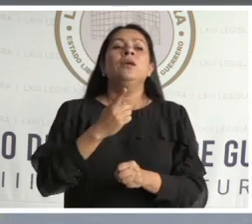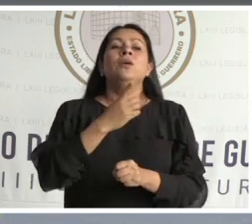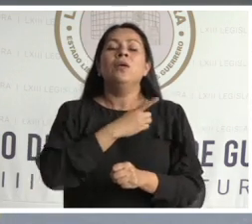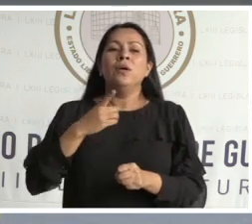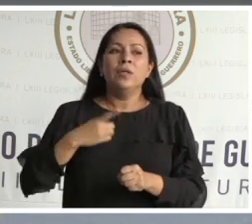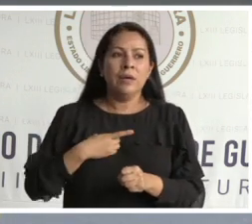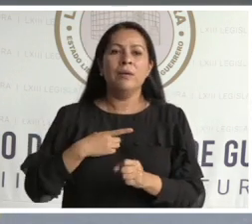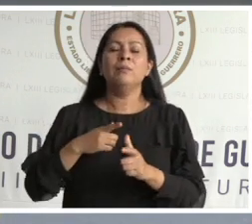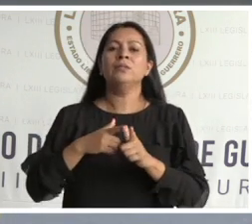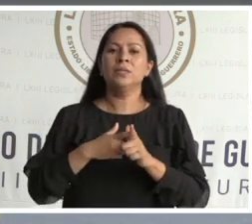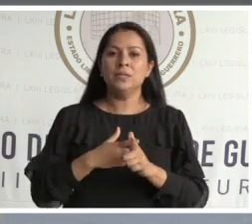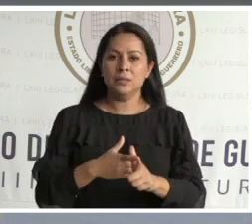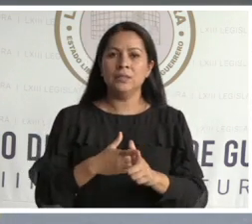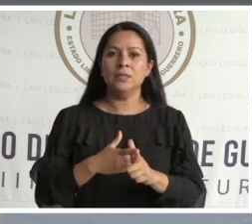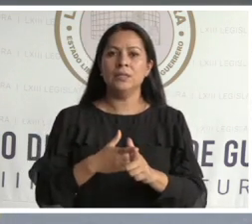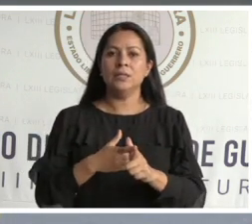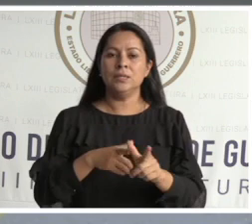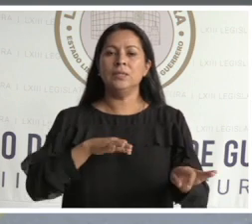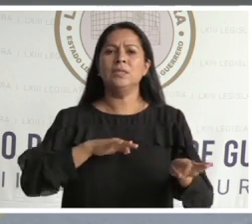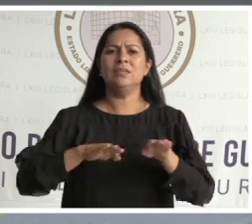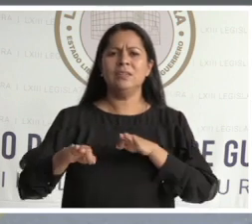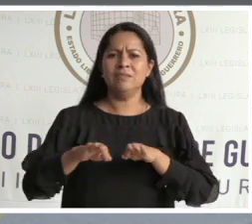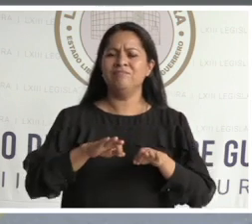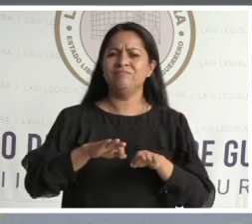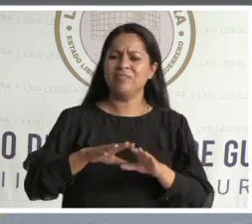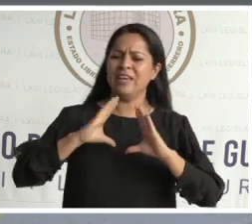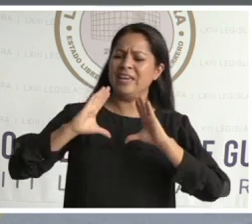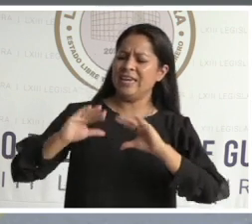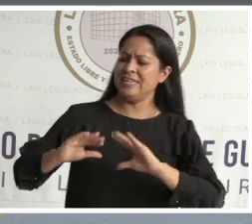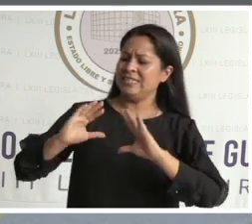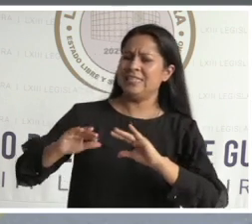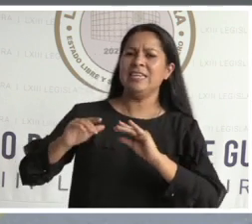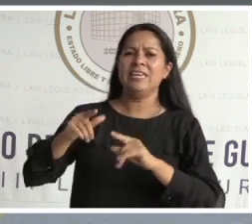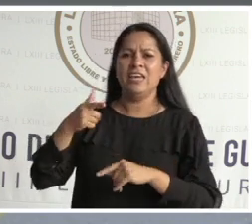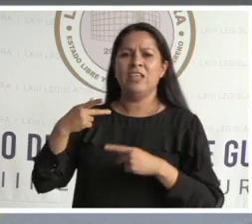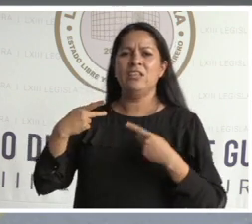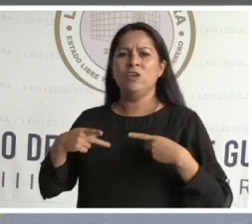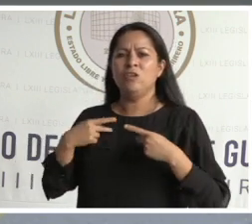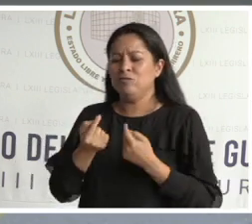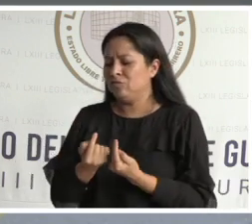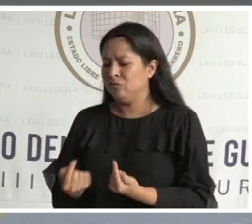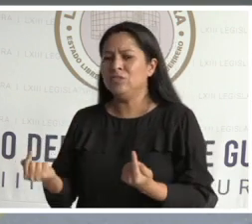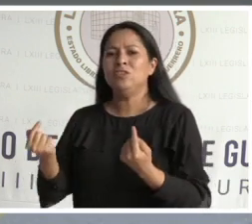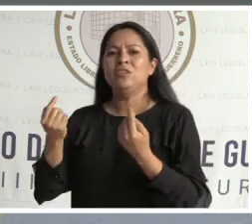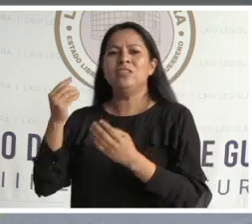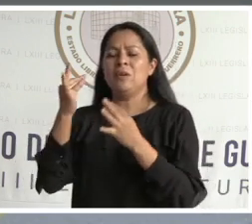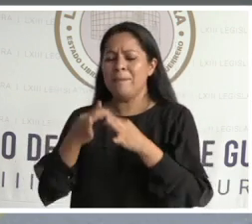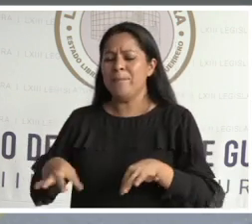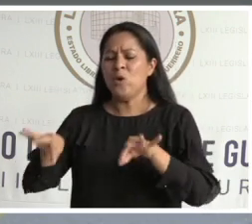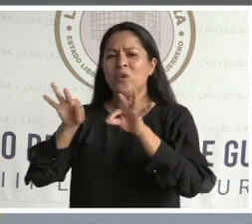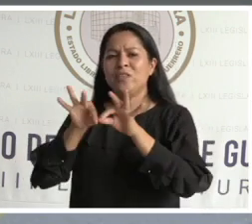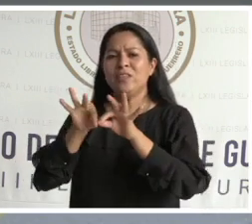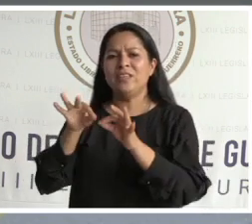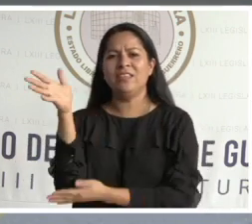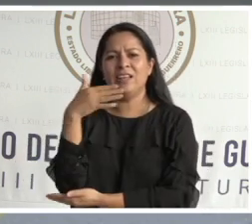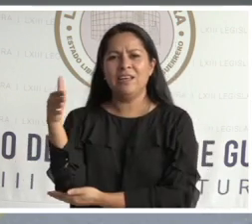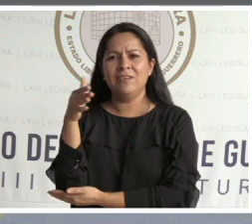fomentando a nuestros descendientes la importancia que reviste nuestra bandera mexicana y el